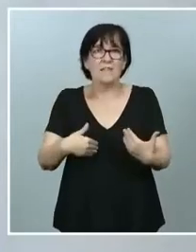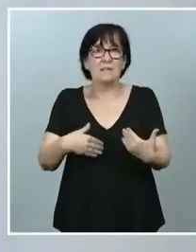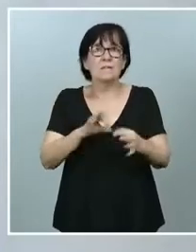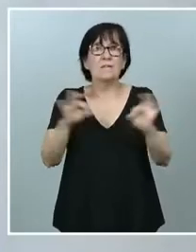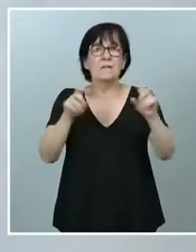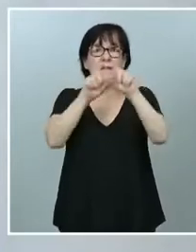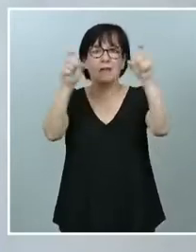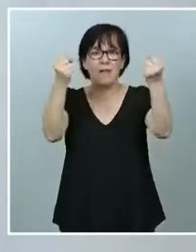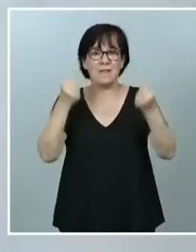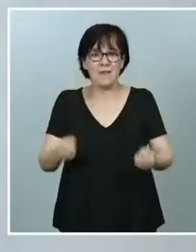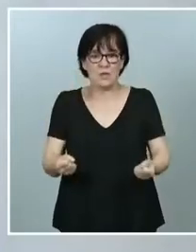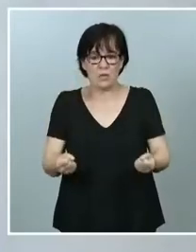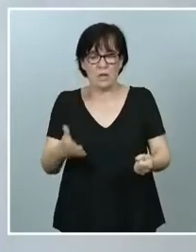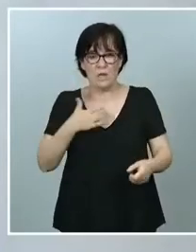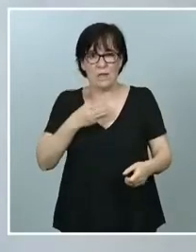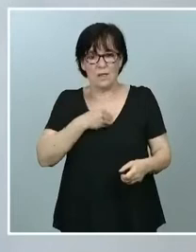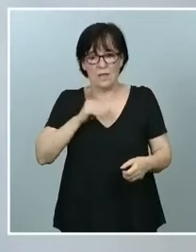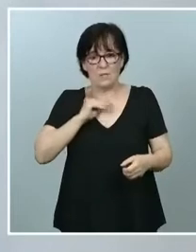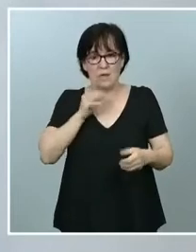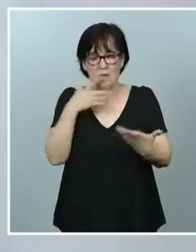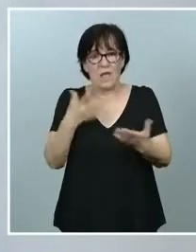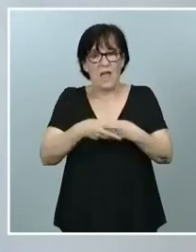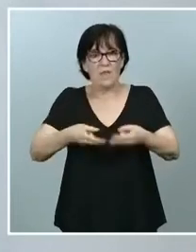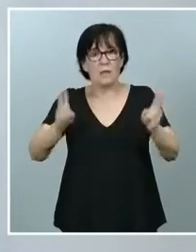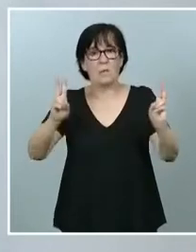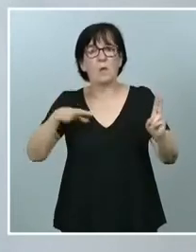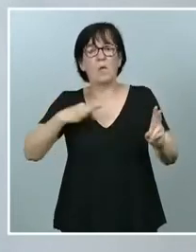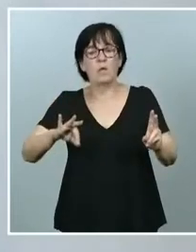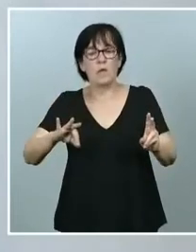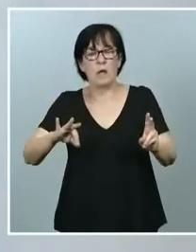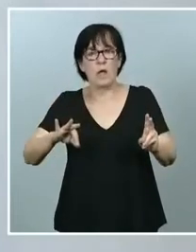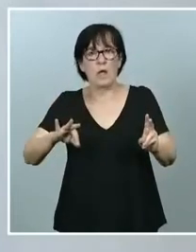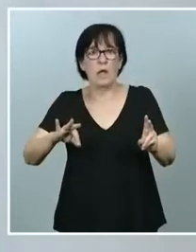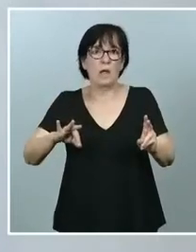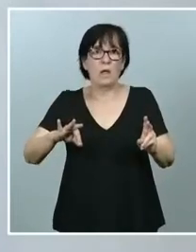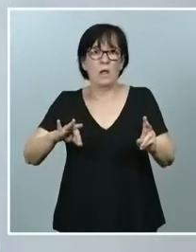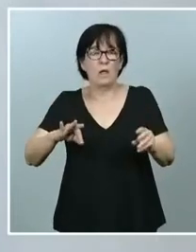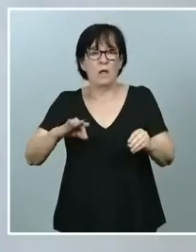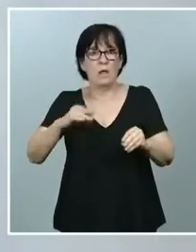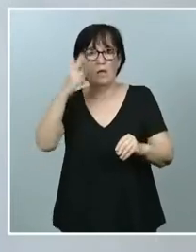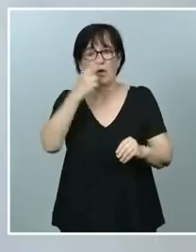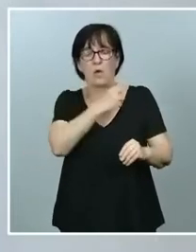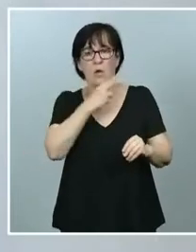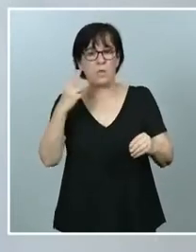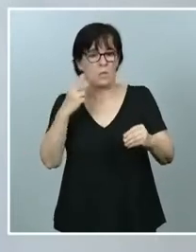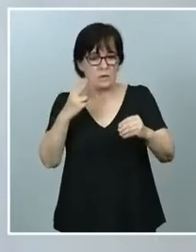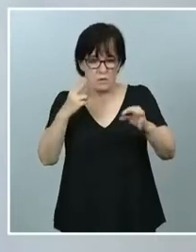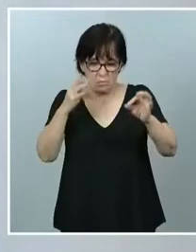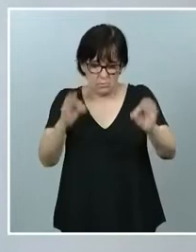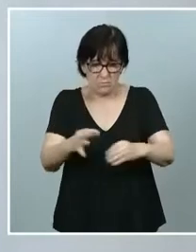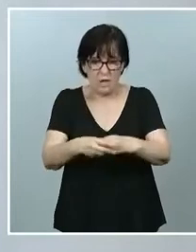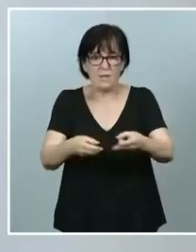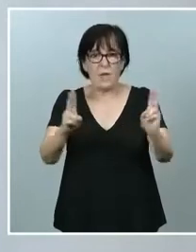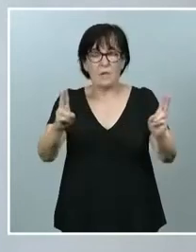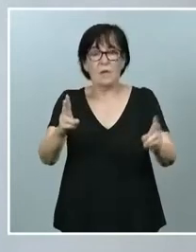nuestro país, en el marco de la democracia, que pudiera permitirse un tipo de compromiso que no fuera democrático. Como sabe usted, la policía y la